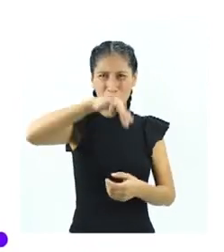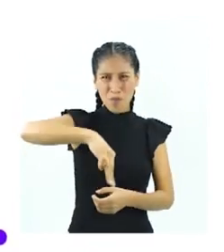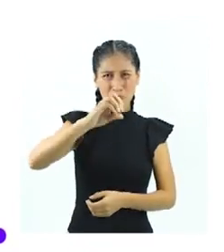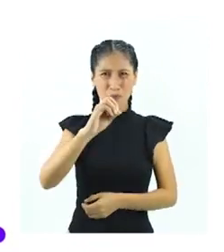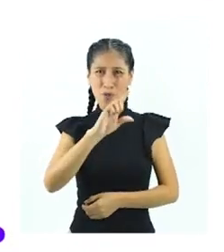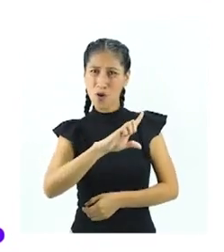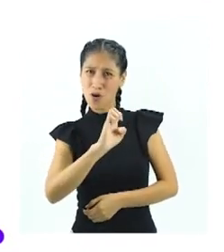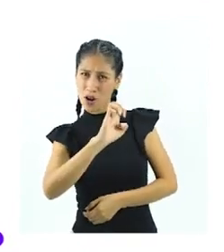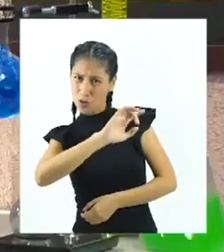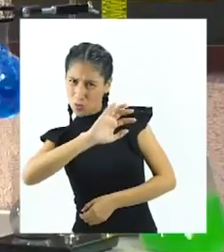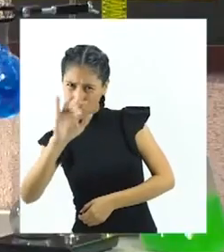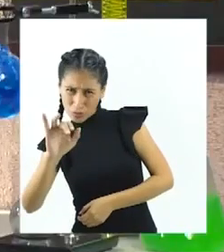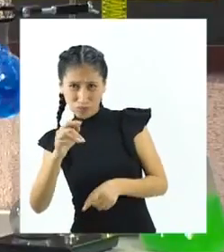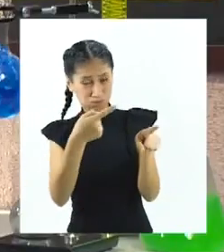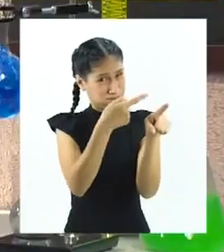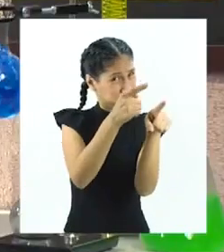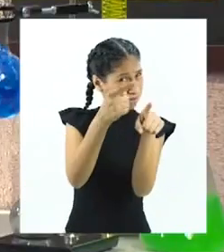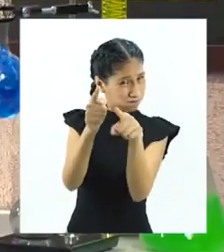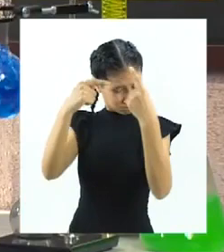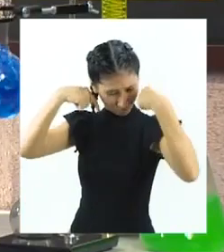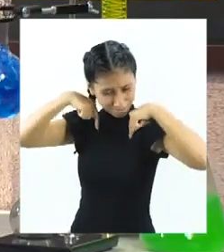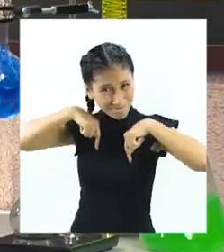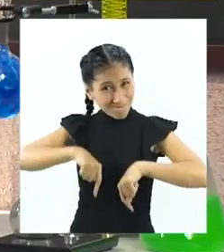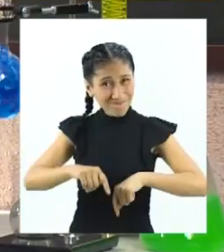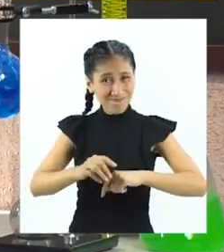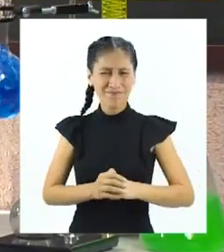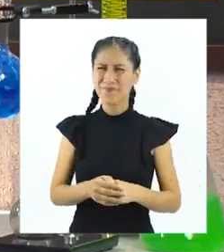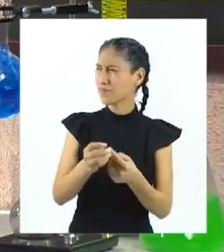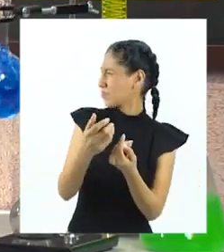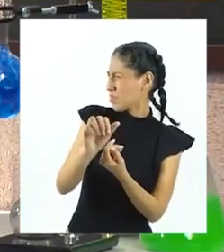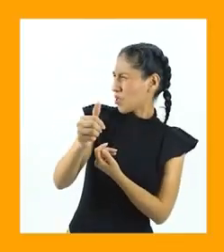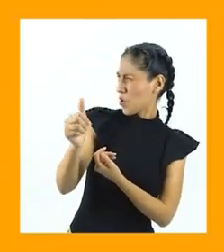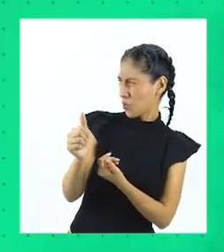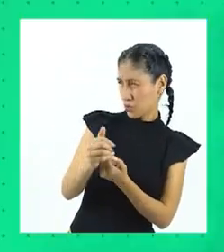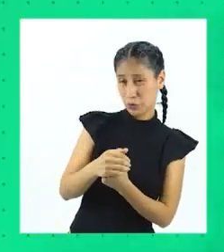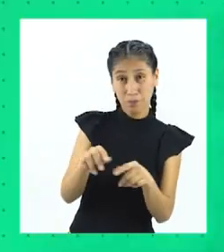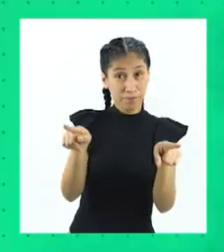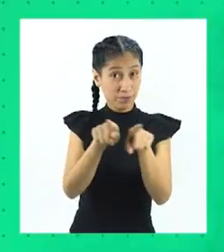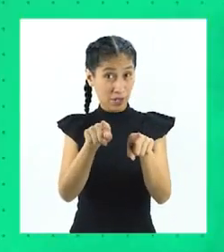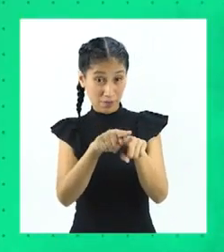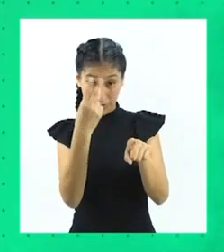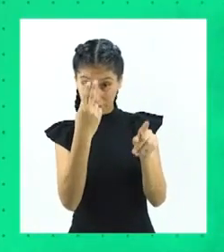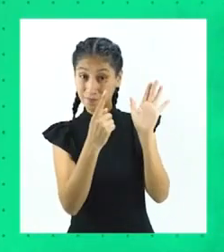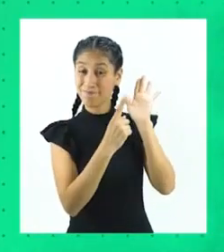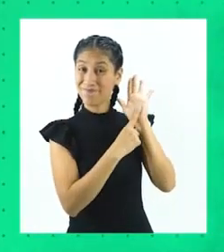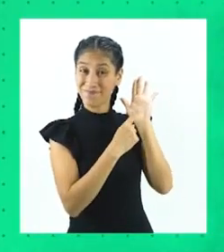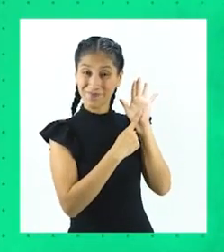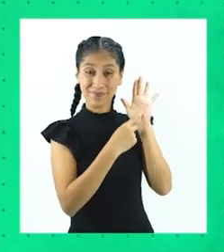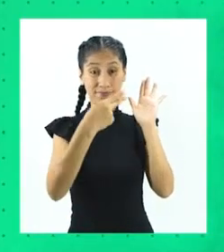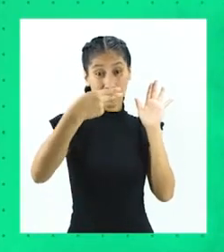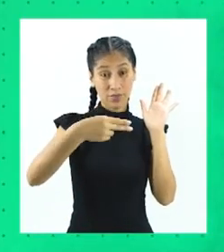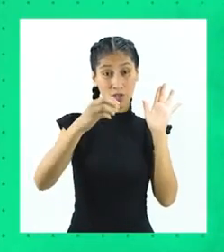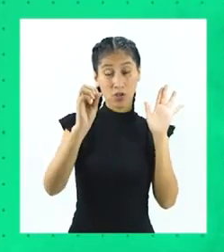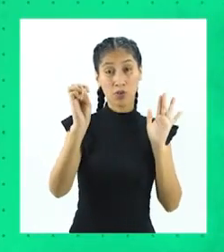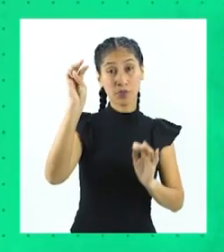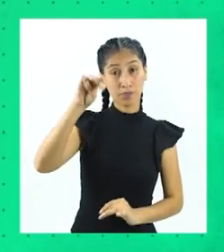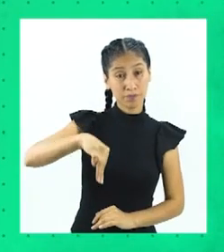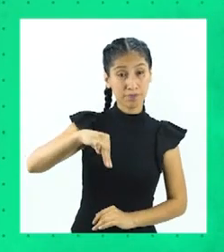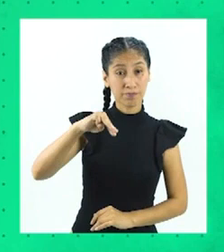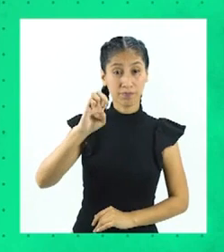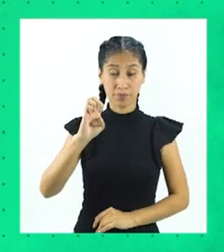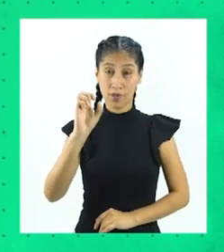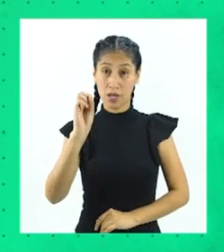complejas a simples. Ajá. ¿A qué otras características hay? Tenemos la homeostasis, que es la